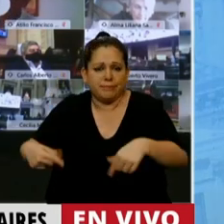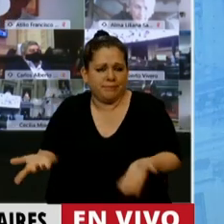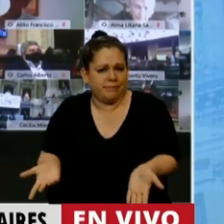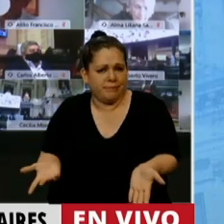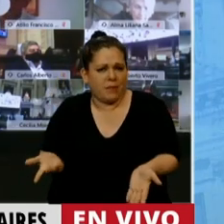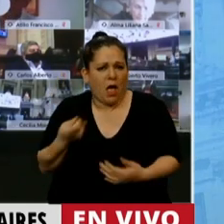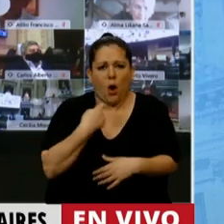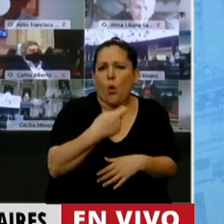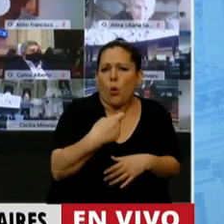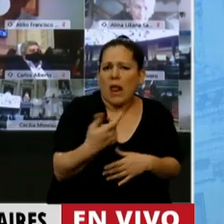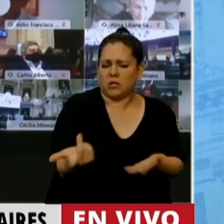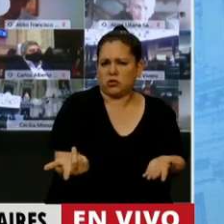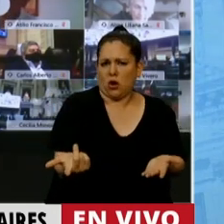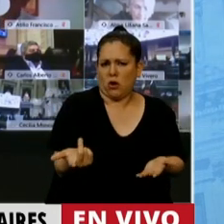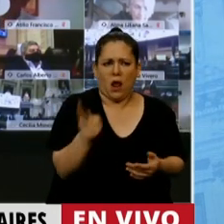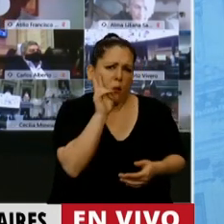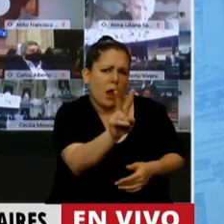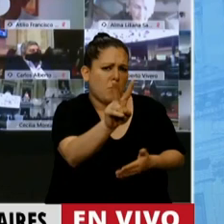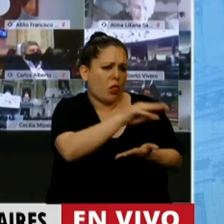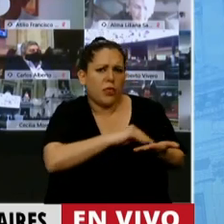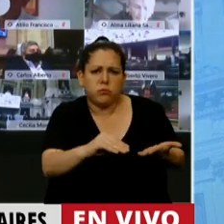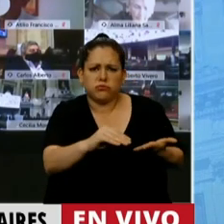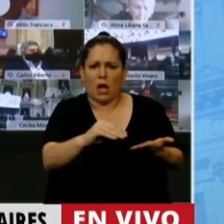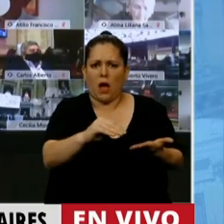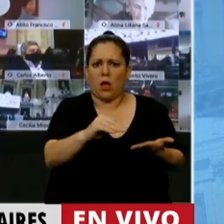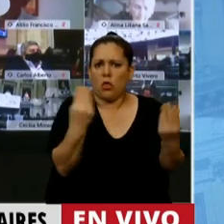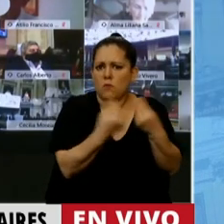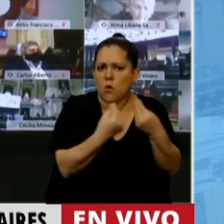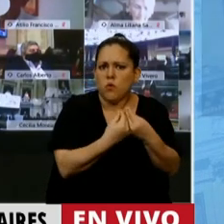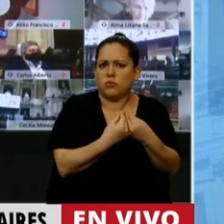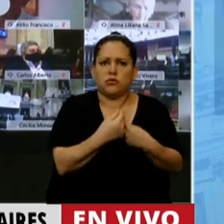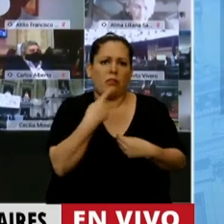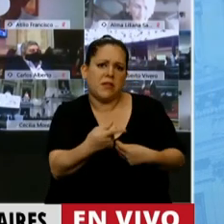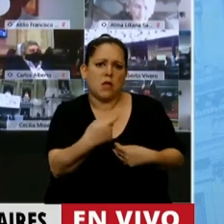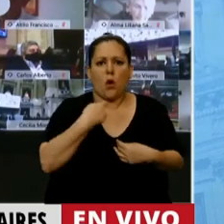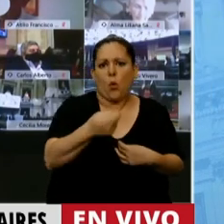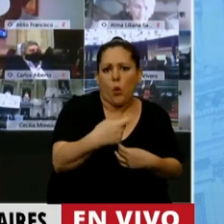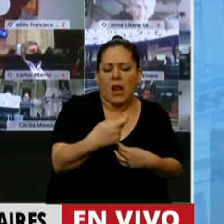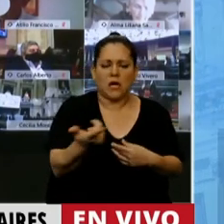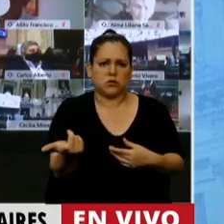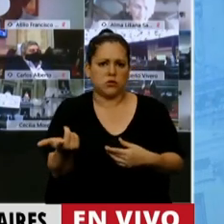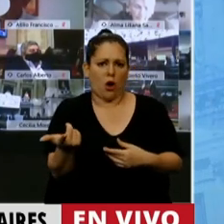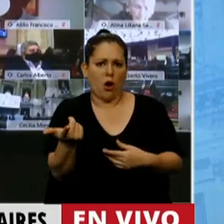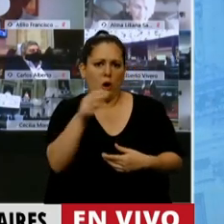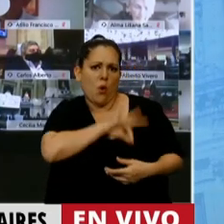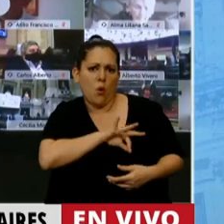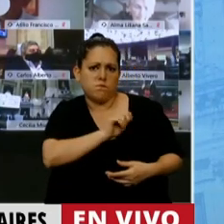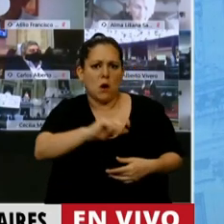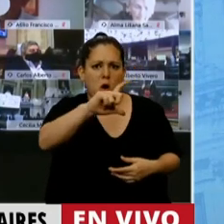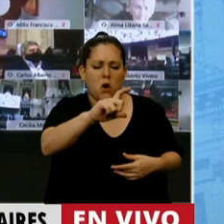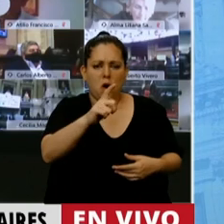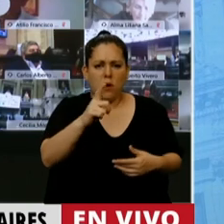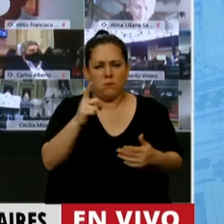¿Jubilaciones que hemos escuchado a diputados diciendo que se han defendido las jubilaciones por arriba de la inflación? Por